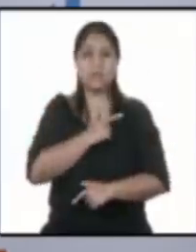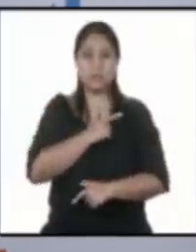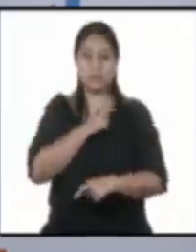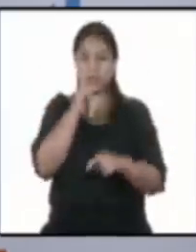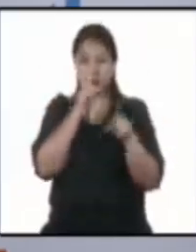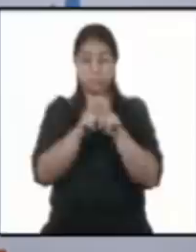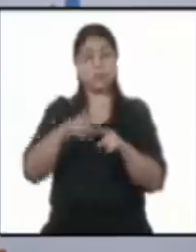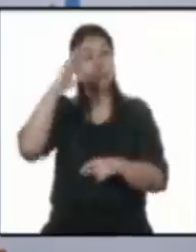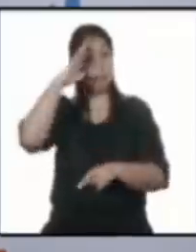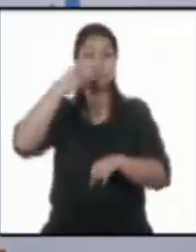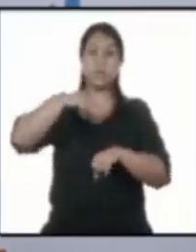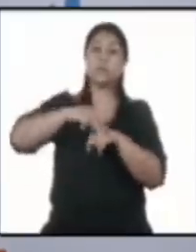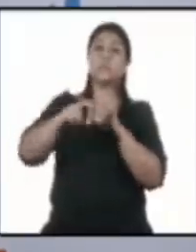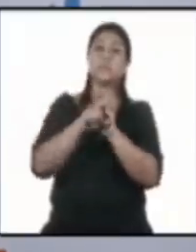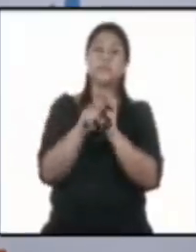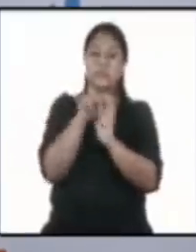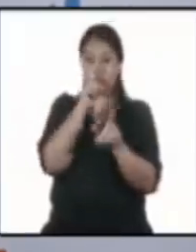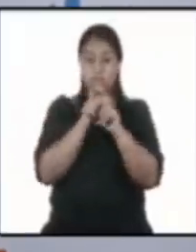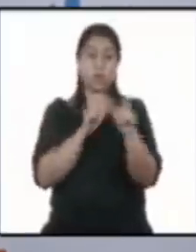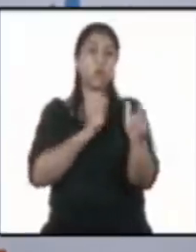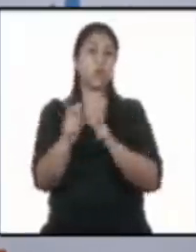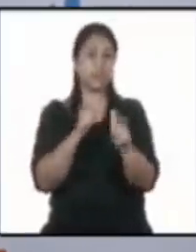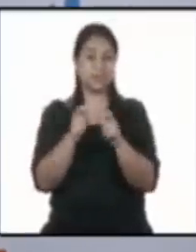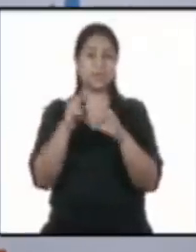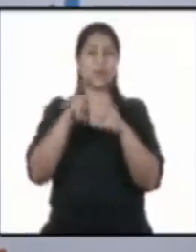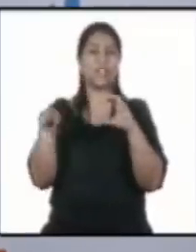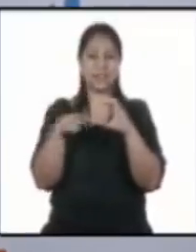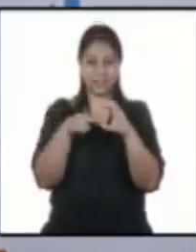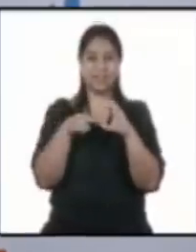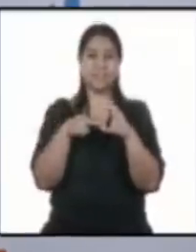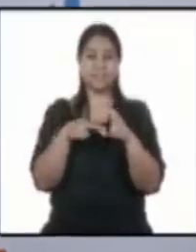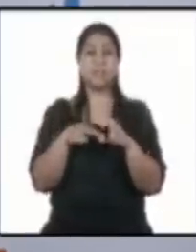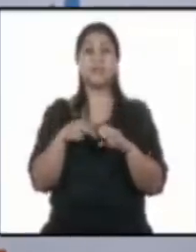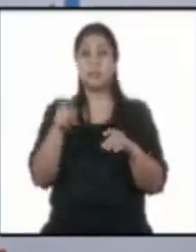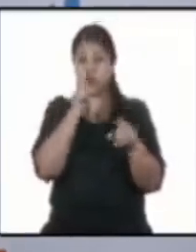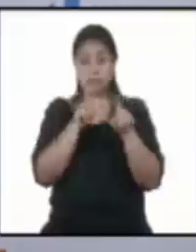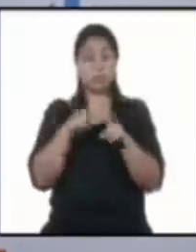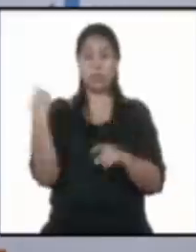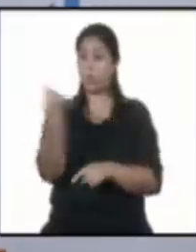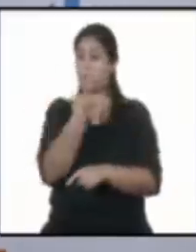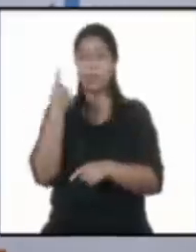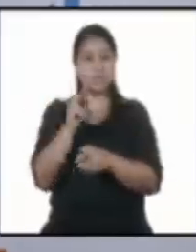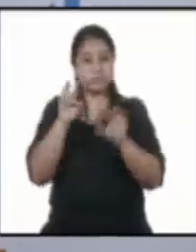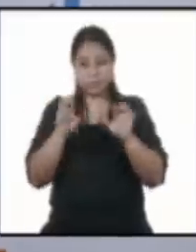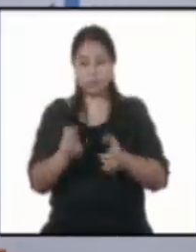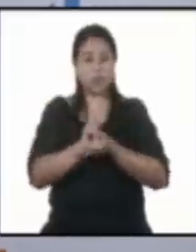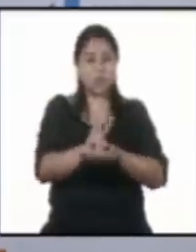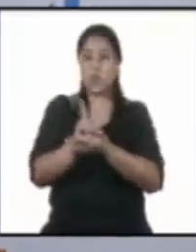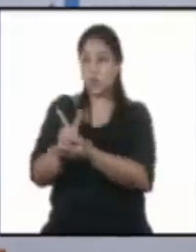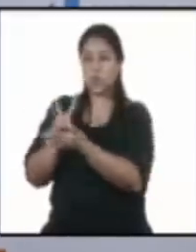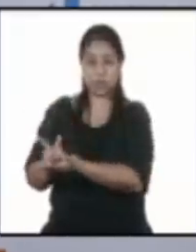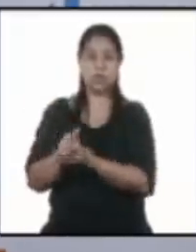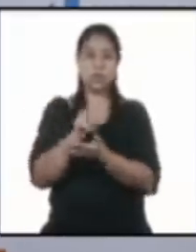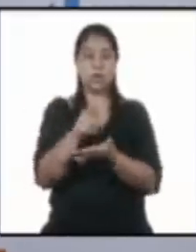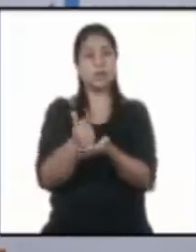Policía Nacional Civil y la Coordinadora Nacional para la Reducción de Desastres y todo el voluntariado que sigue haciendo efecto